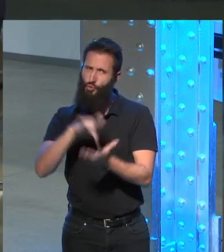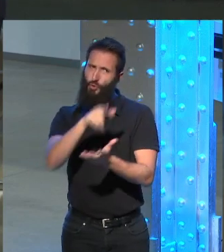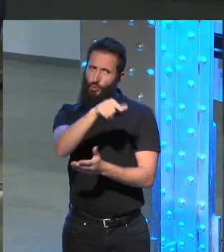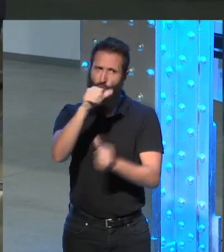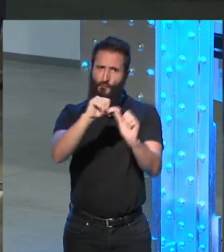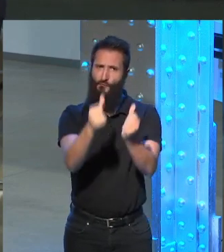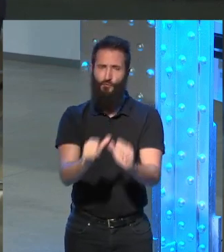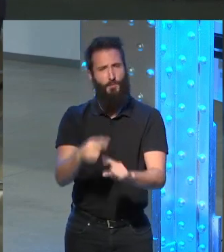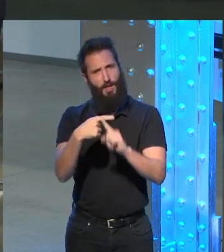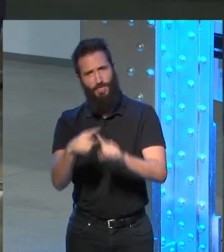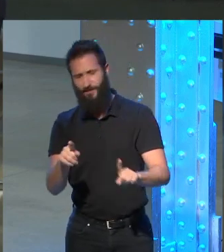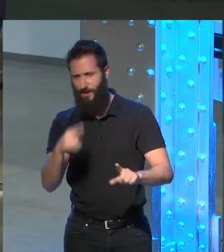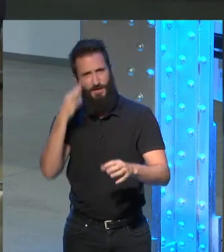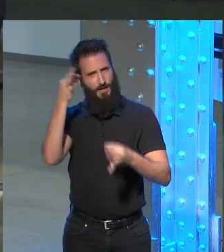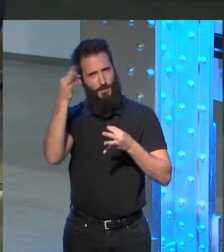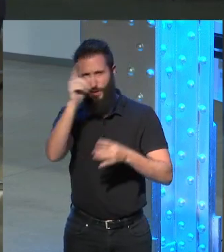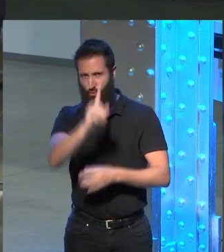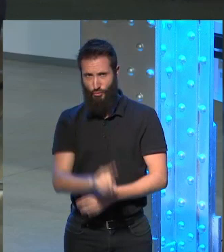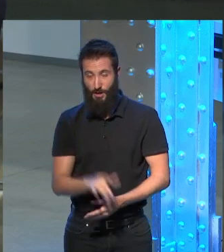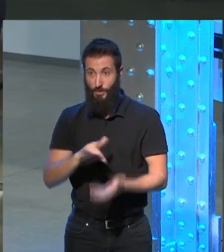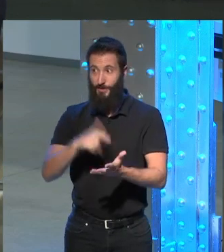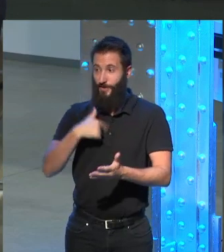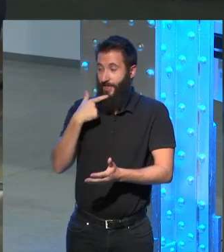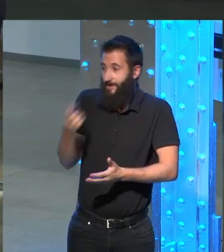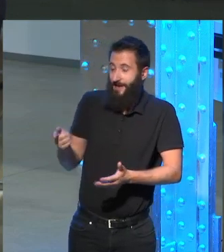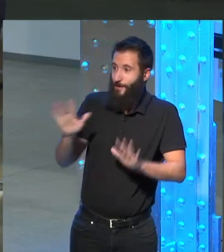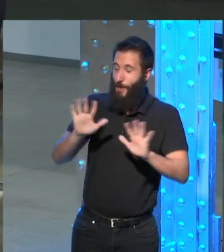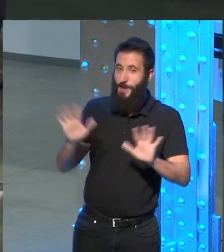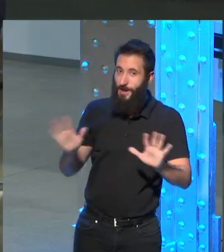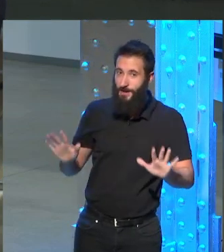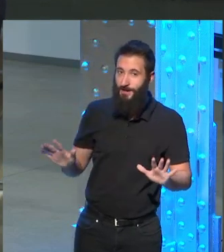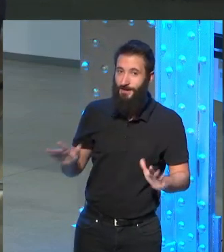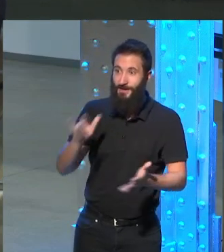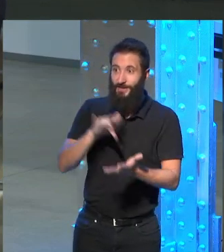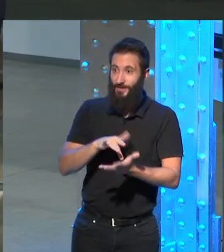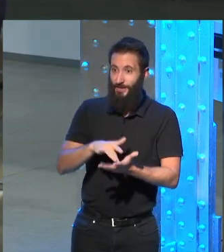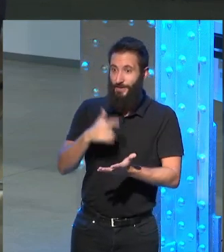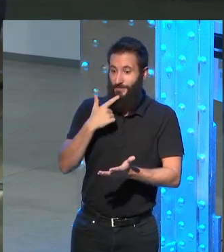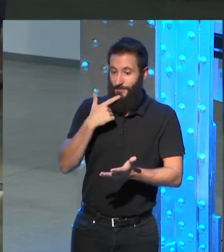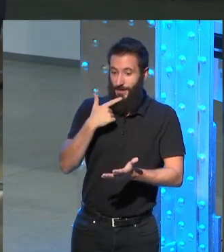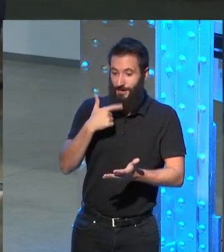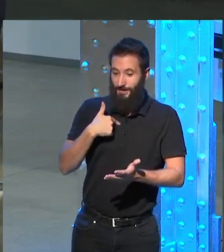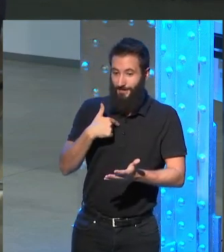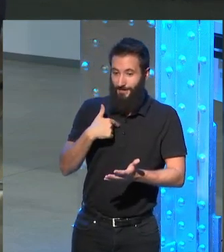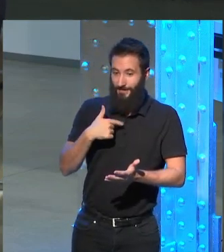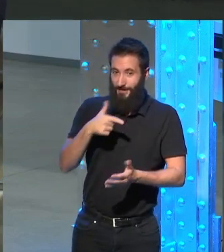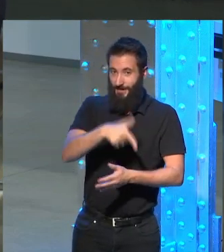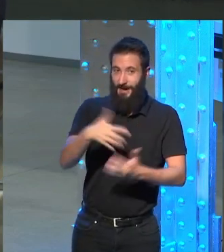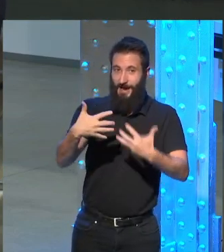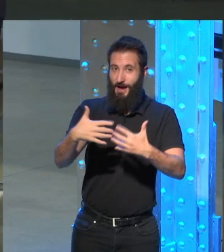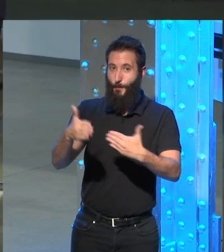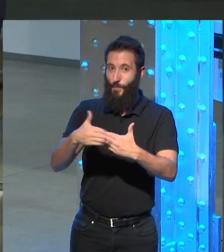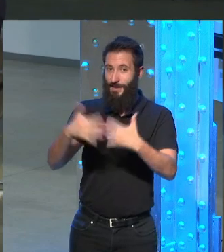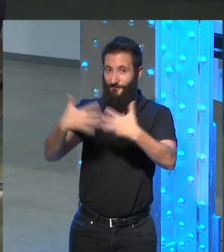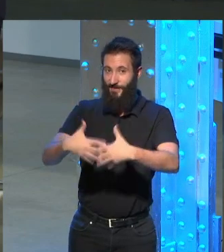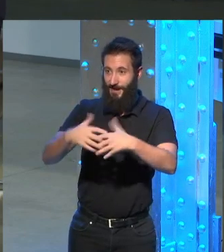versión que no es exacta hasta que yo le dije mire me acaba de dejar aquí en la puerta de su fábrica